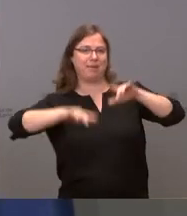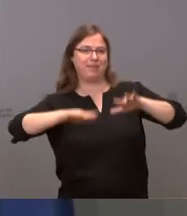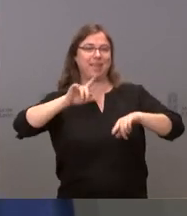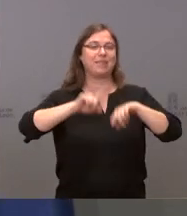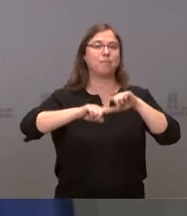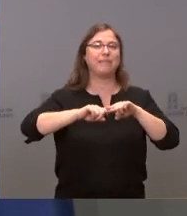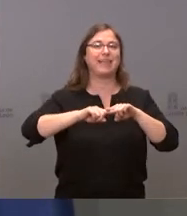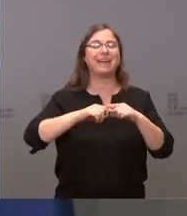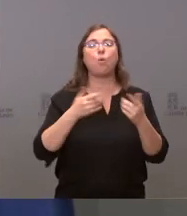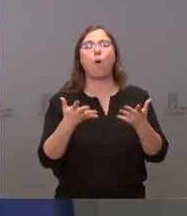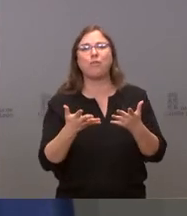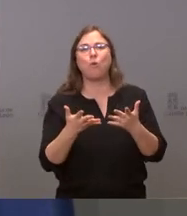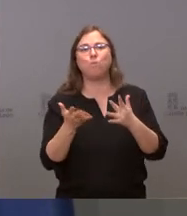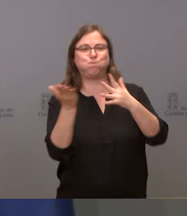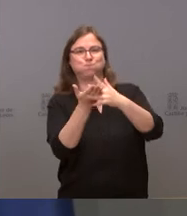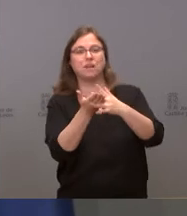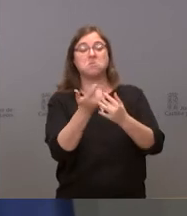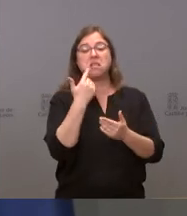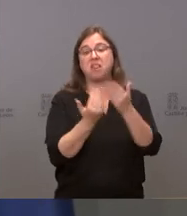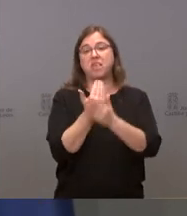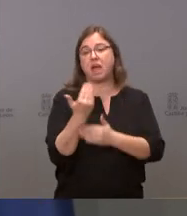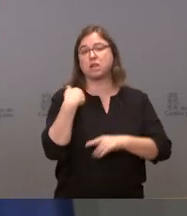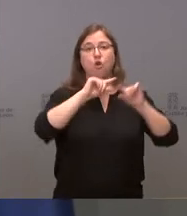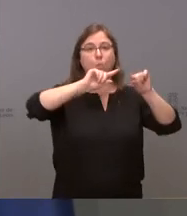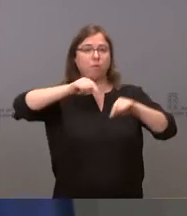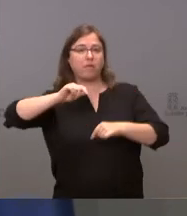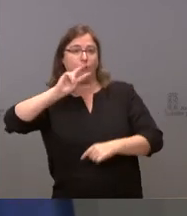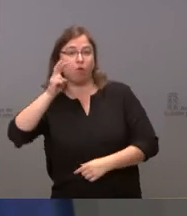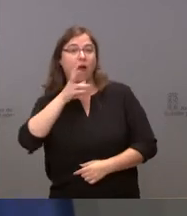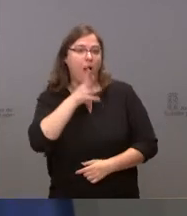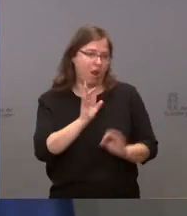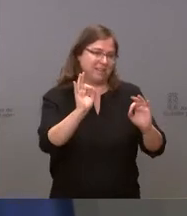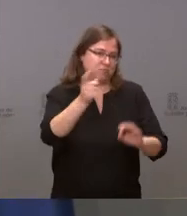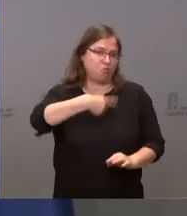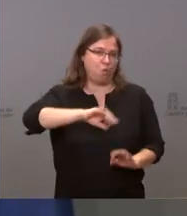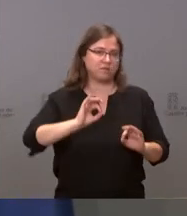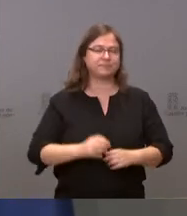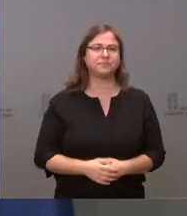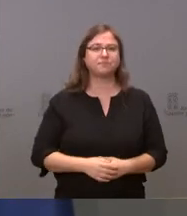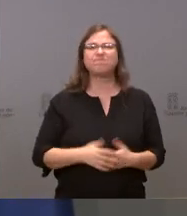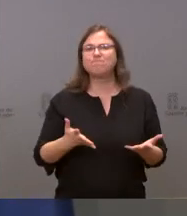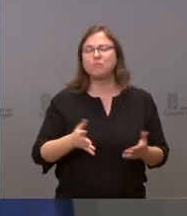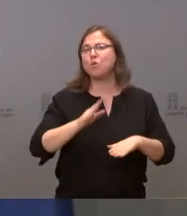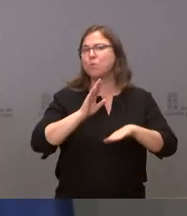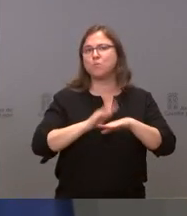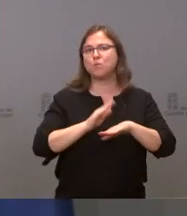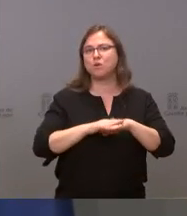haga el corte. Probablemente dentro de unos días serán otras provincias, en este momento son estas. ¿Qué es lo que tiene